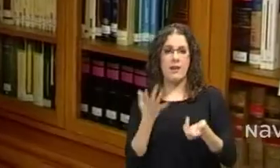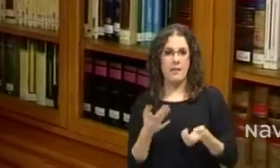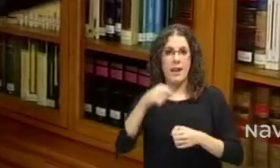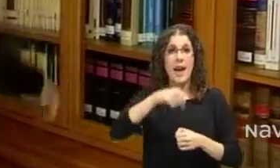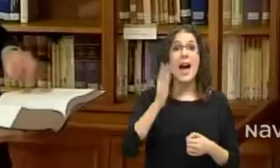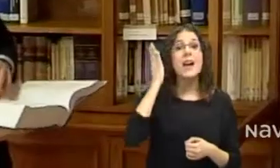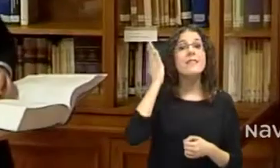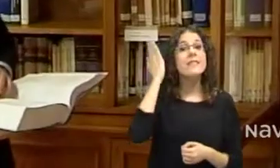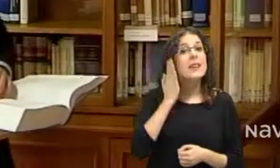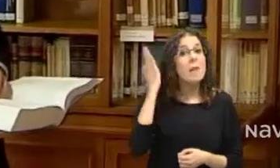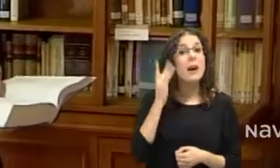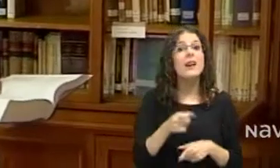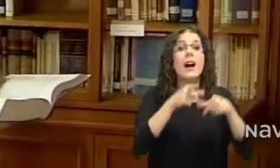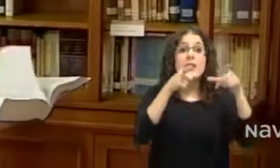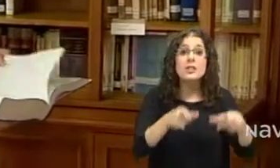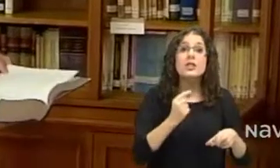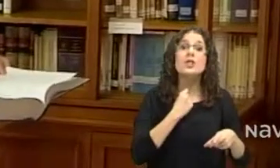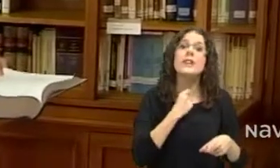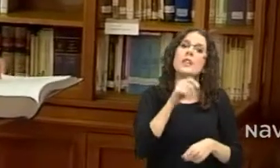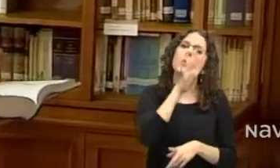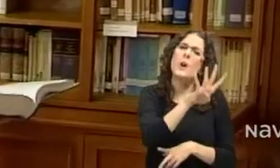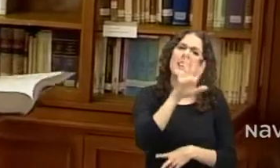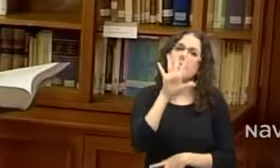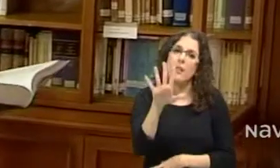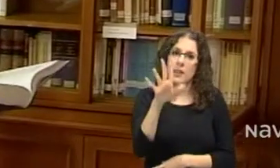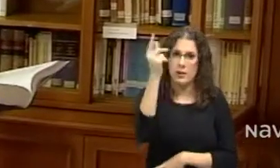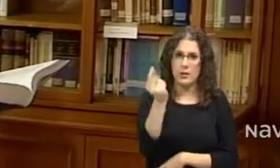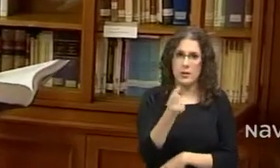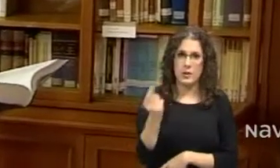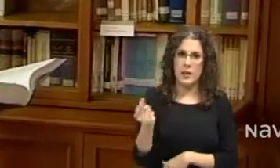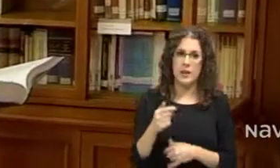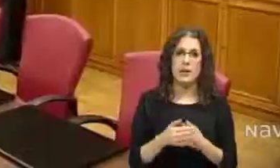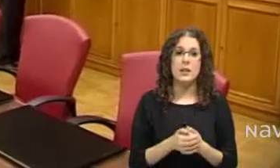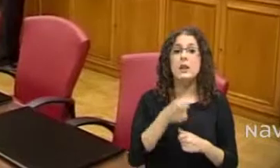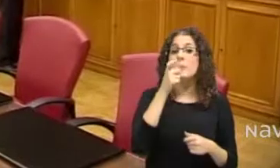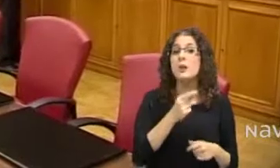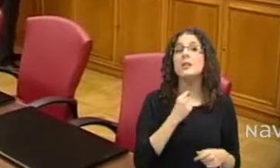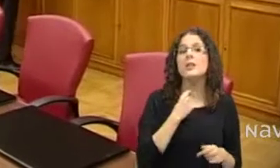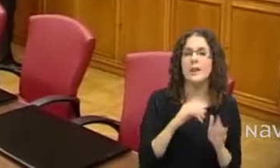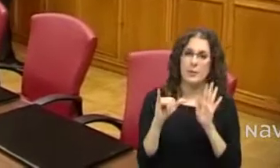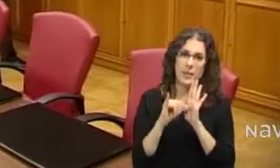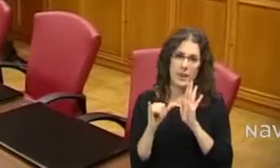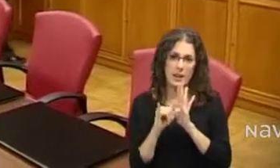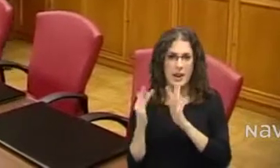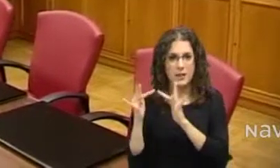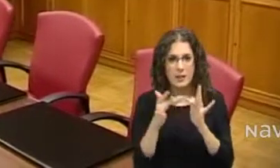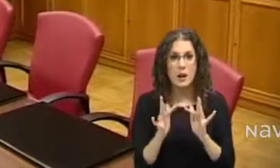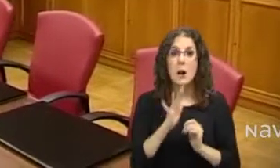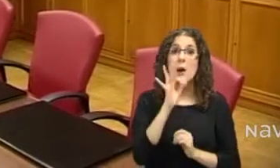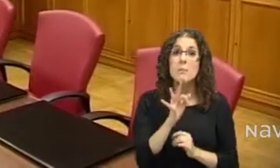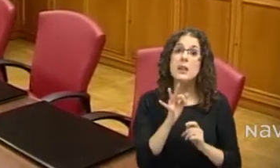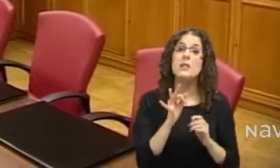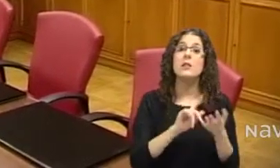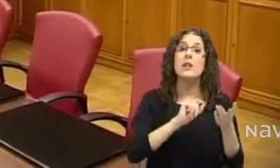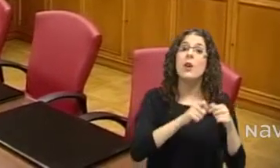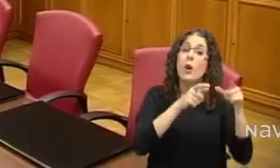en toda Navarra, repartidas por toda la población, el notario es cercano y tiene una oficina informática. Están en